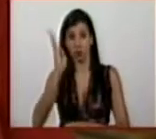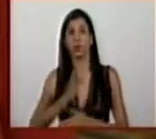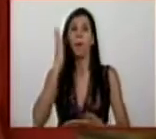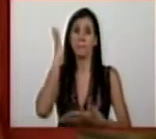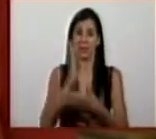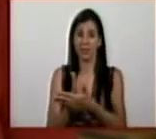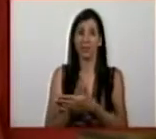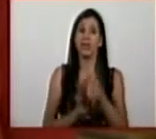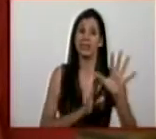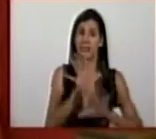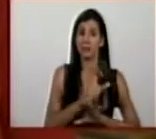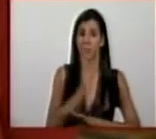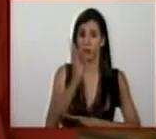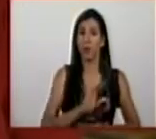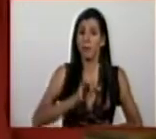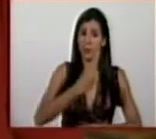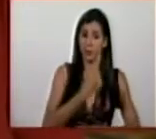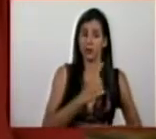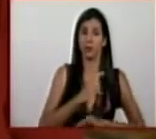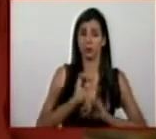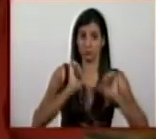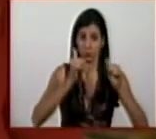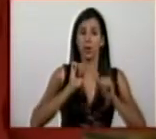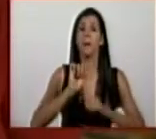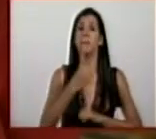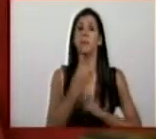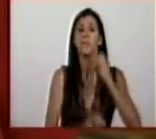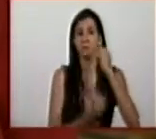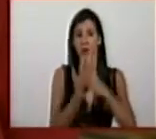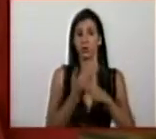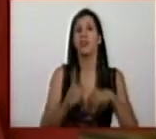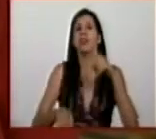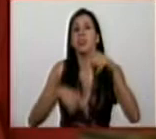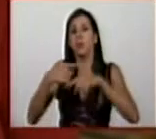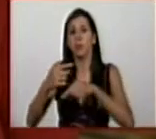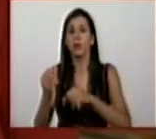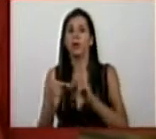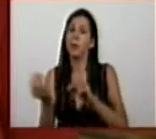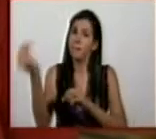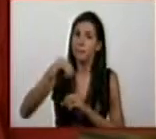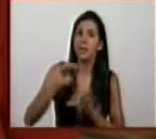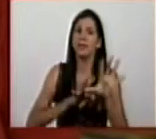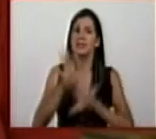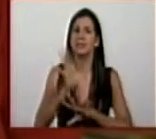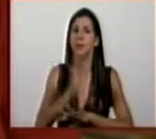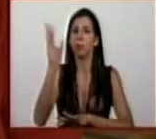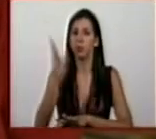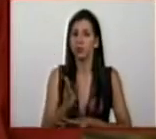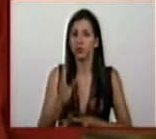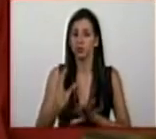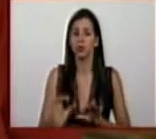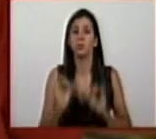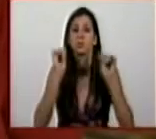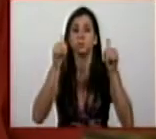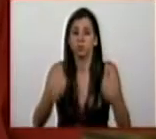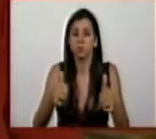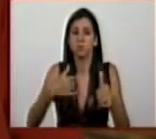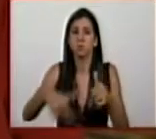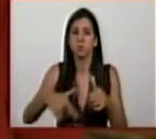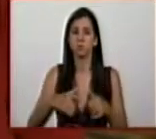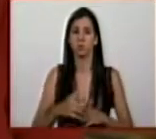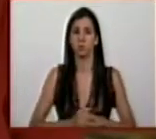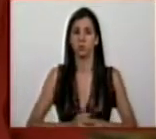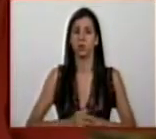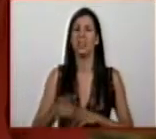fraccionado 15% a partir del 1 de mayo y luego el otro 15% nos toca a partir